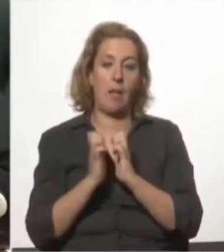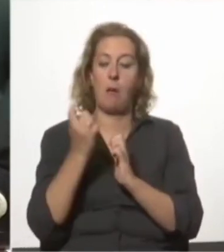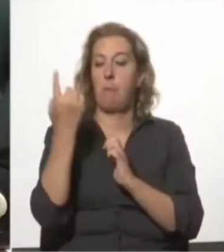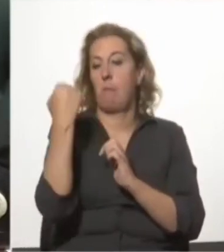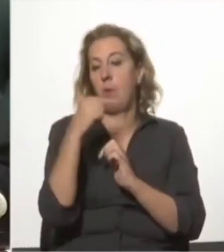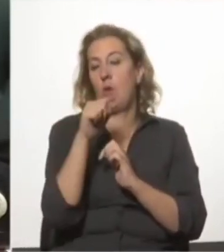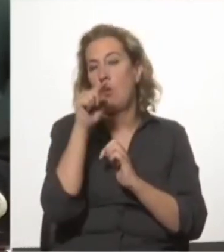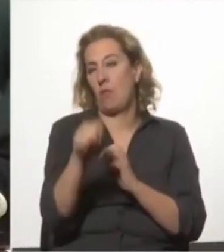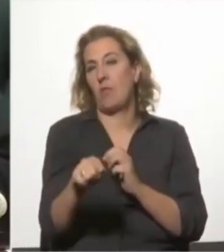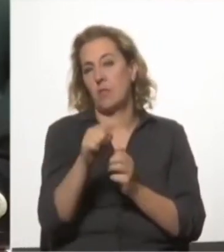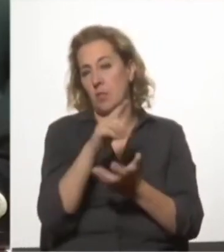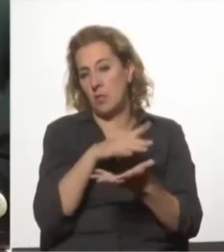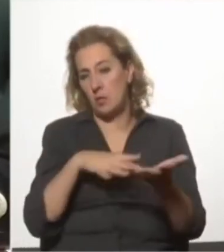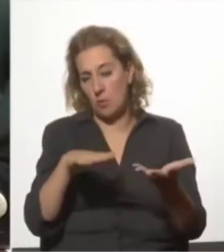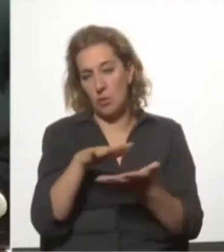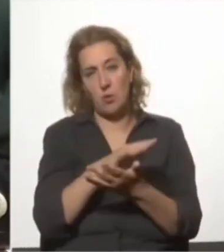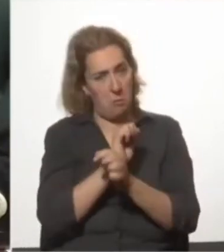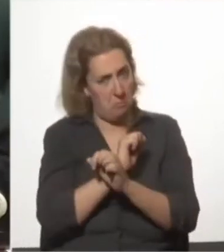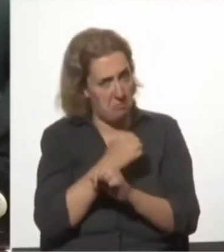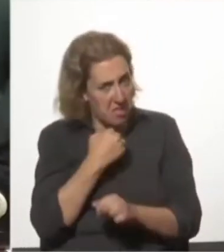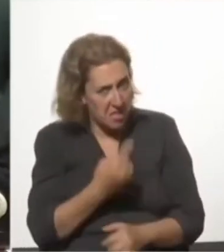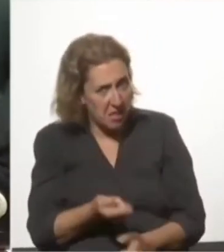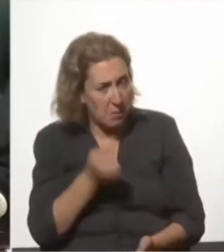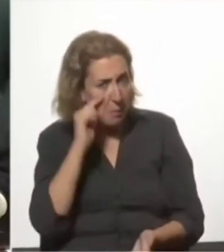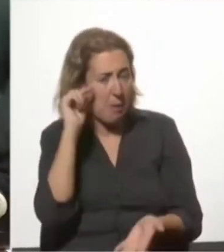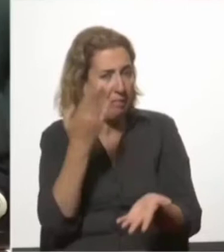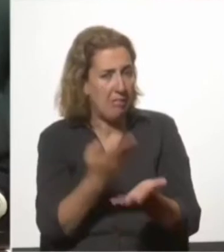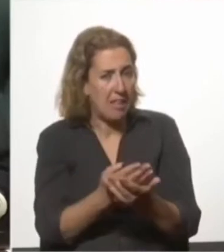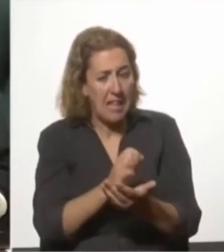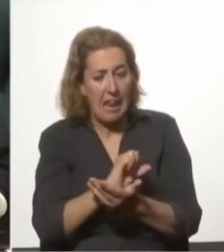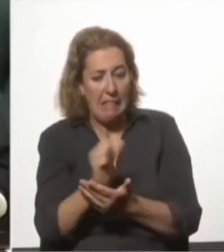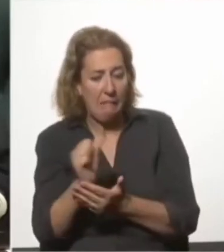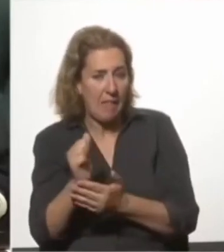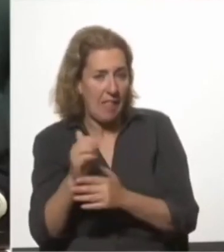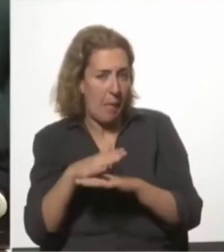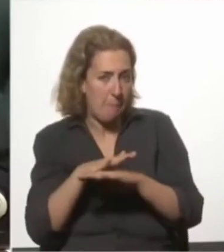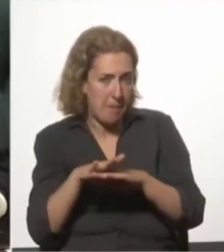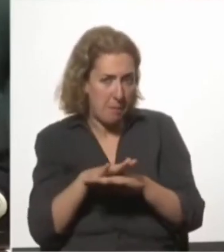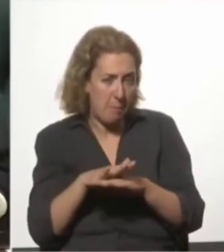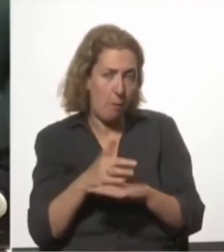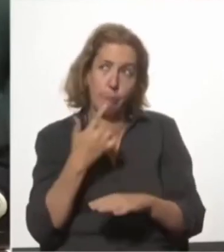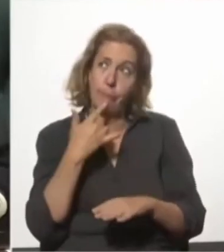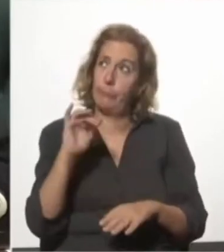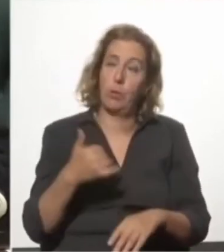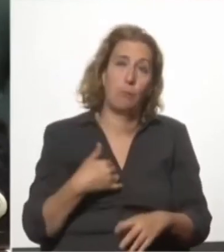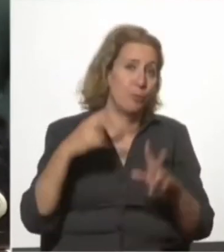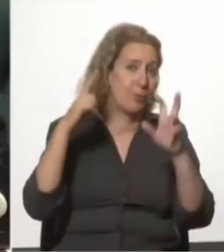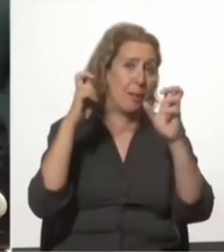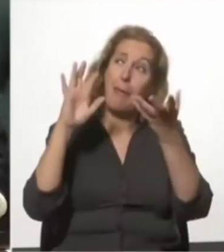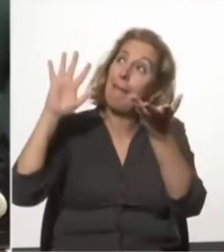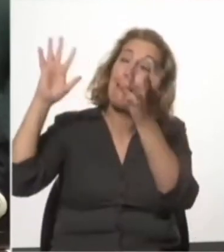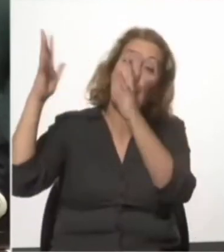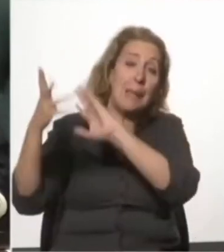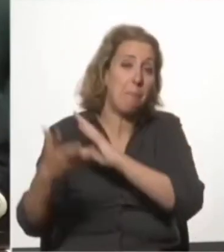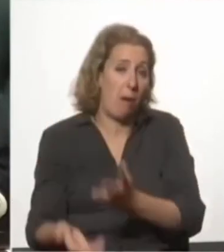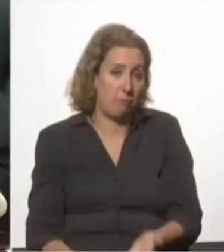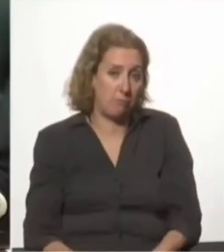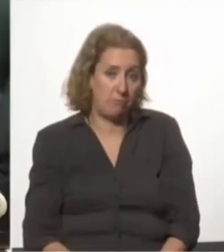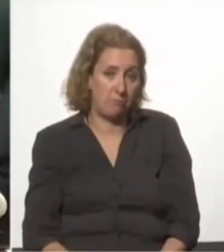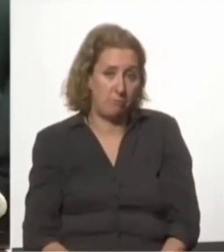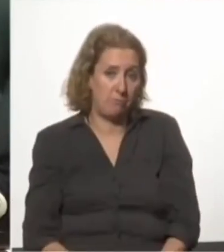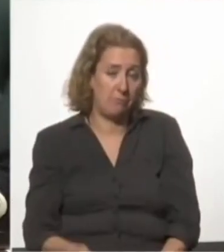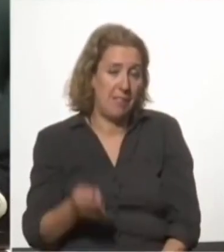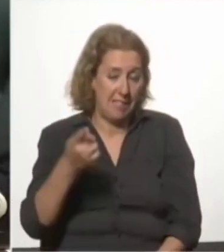sentido plantearse esa rentabilidad mínima cuando son factores climáticos los que determinan que la empresa